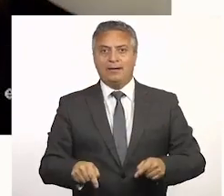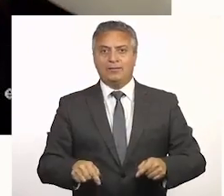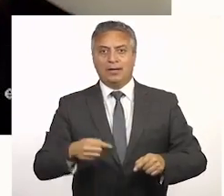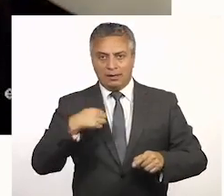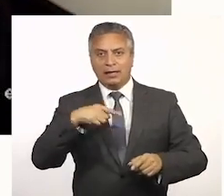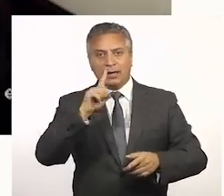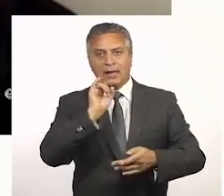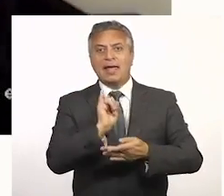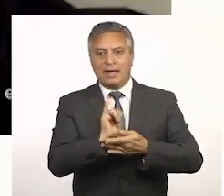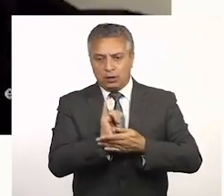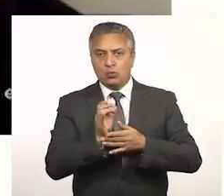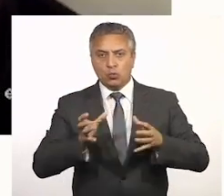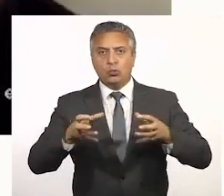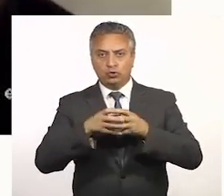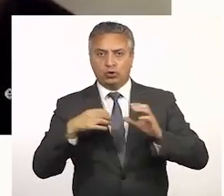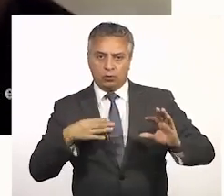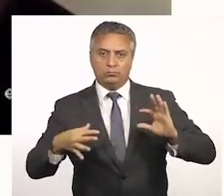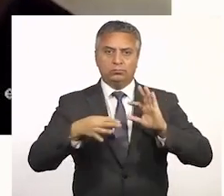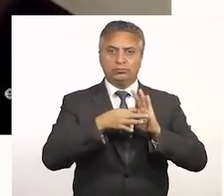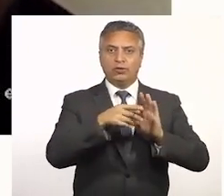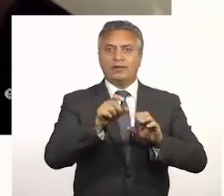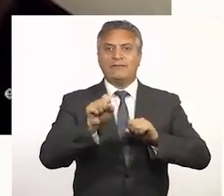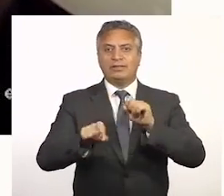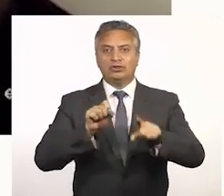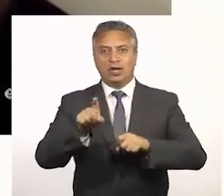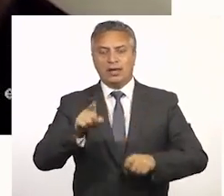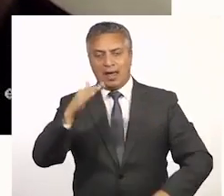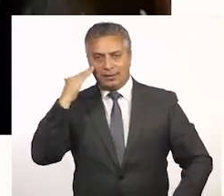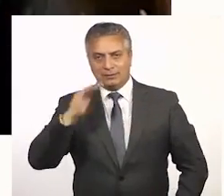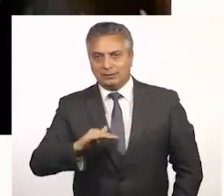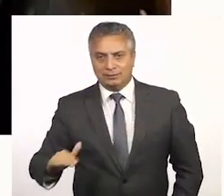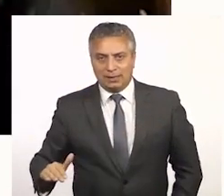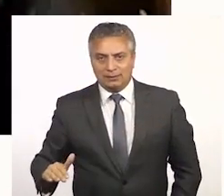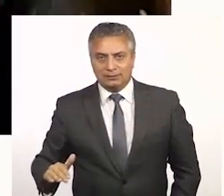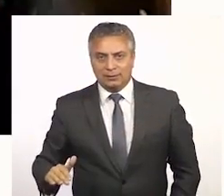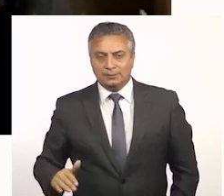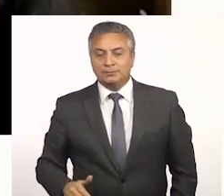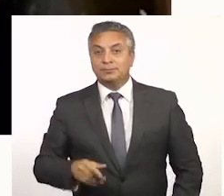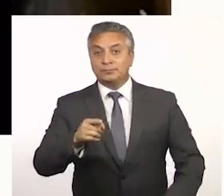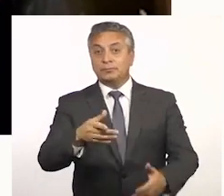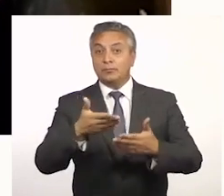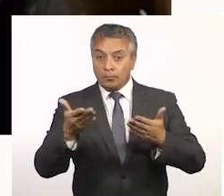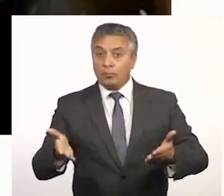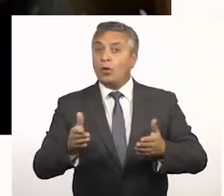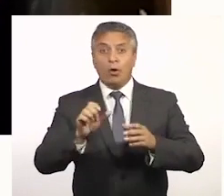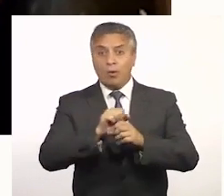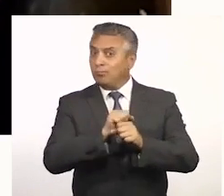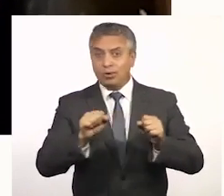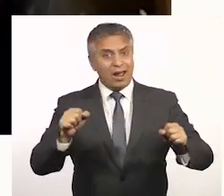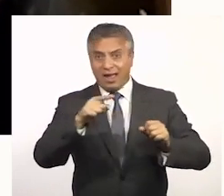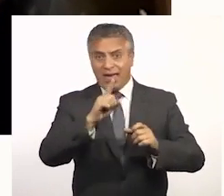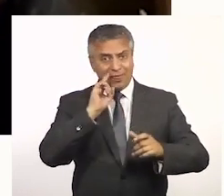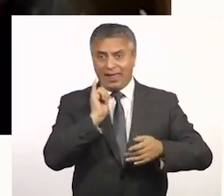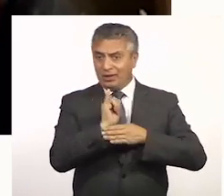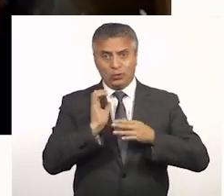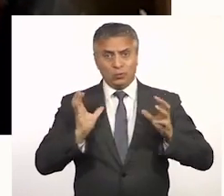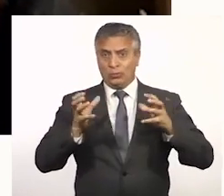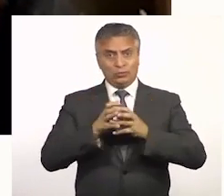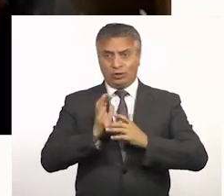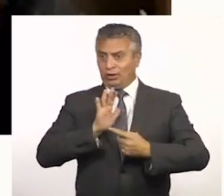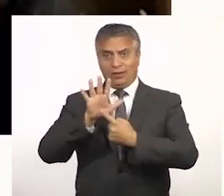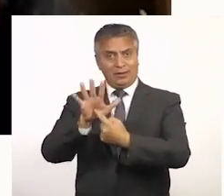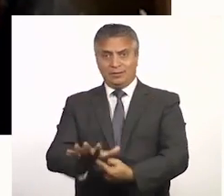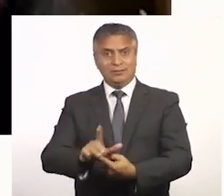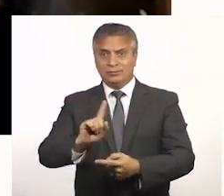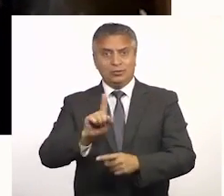por cierto, con la institución de la Defensoría de la Niña. La educación no puede discriminar. Y no puede